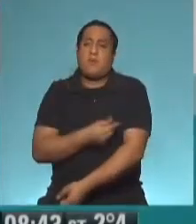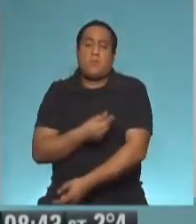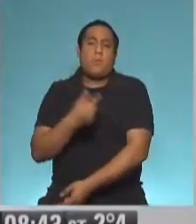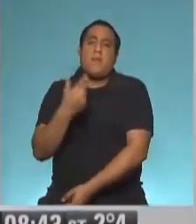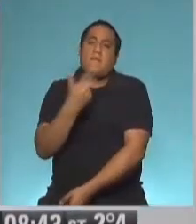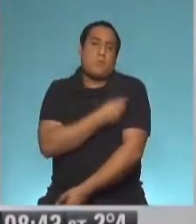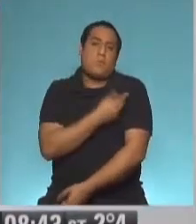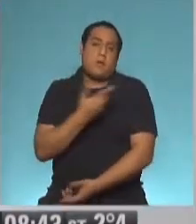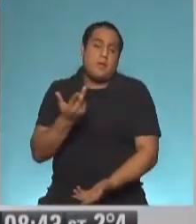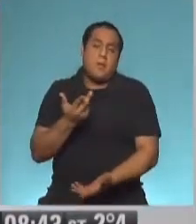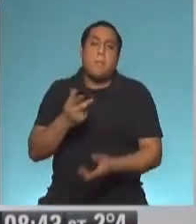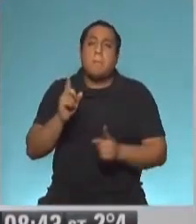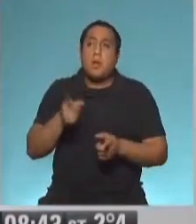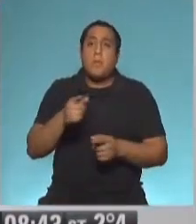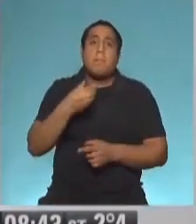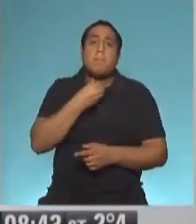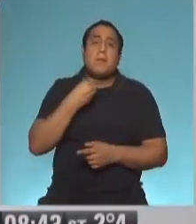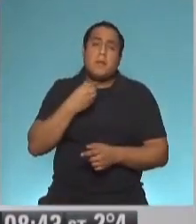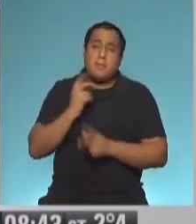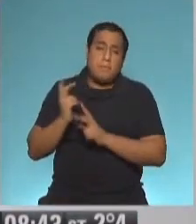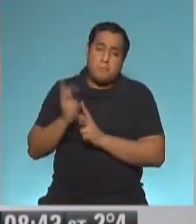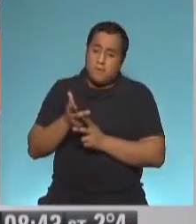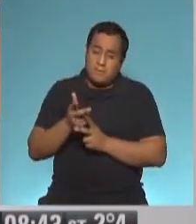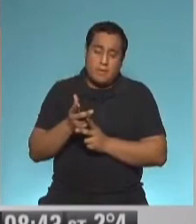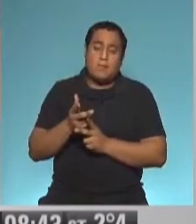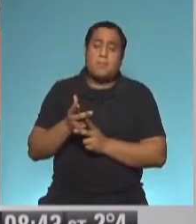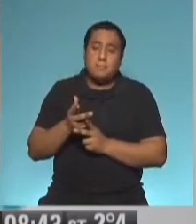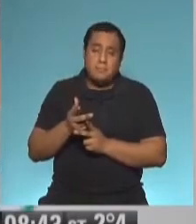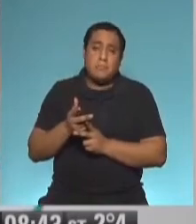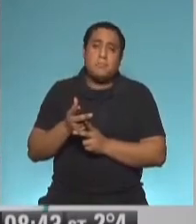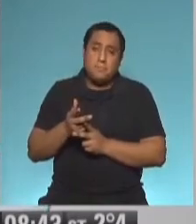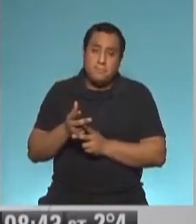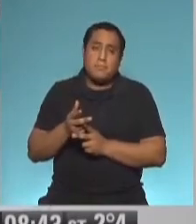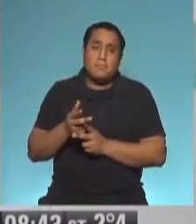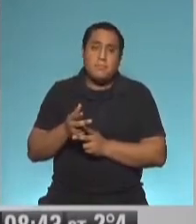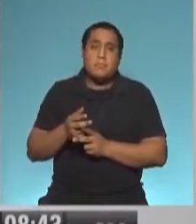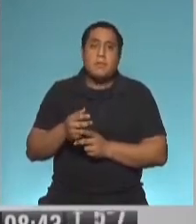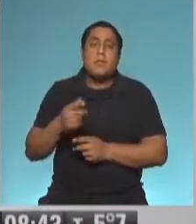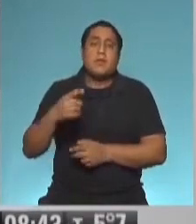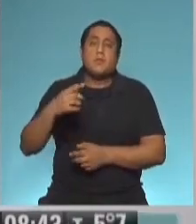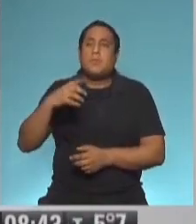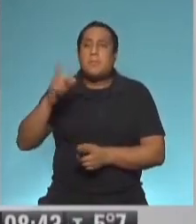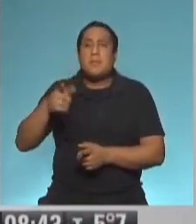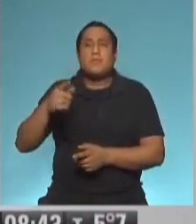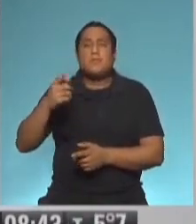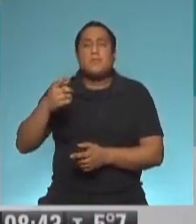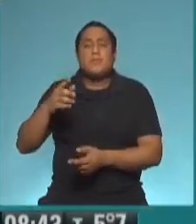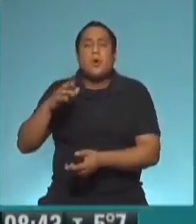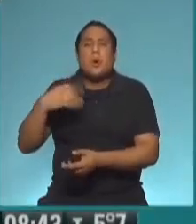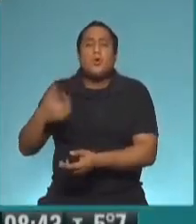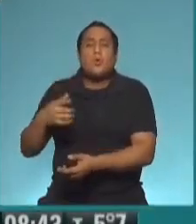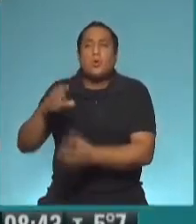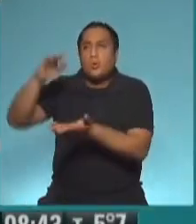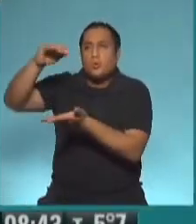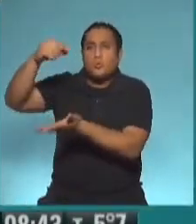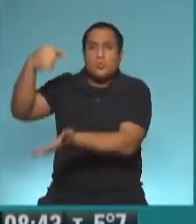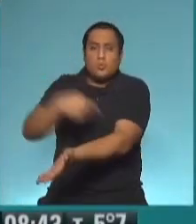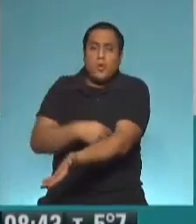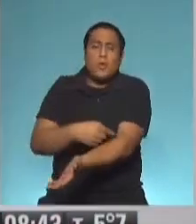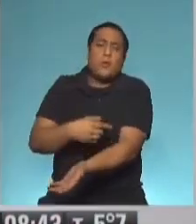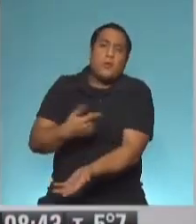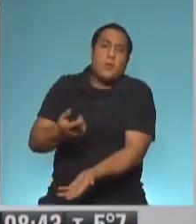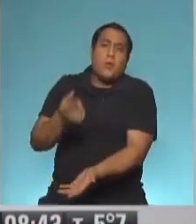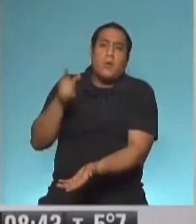Ginés, hay una amplia expectativa en cuanto al suelo equino. Ya se hicieron los ensayos in vitro